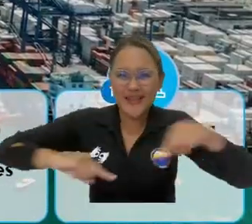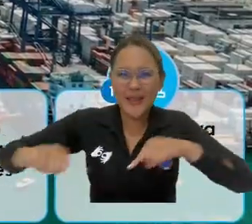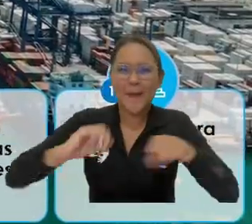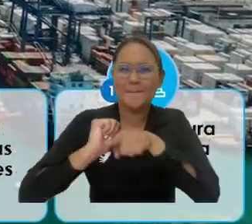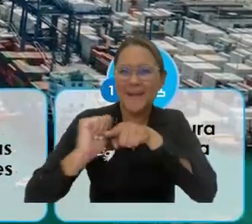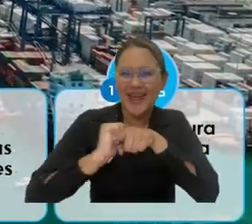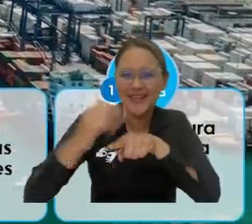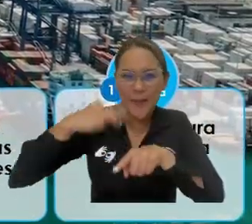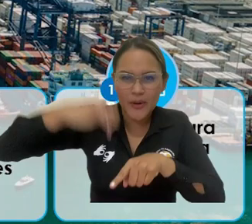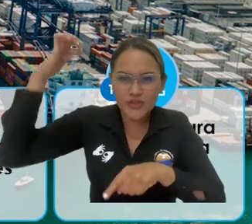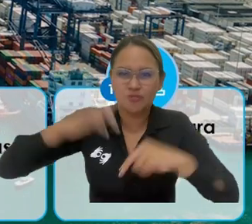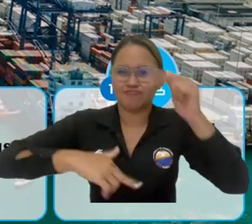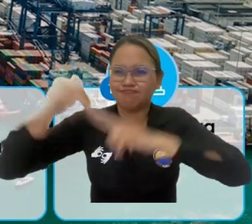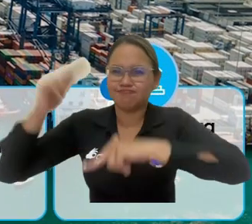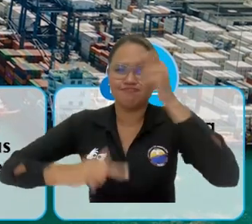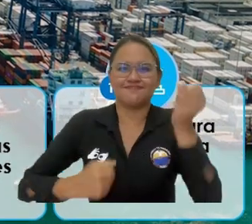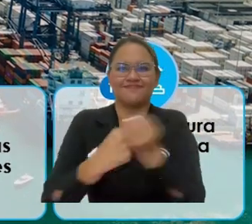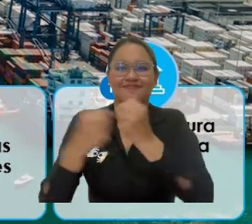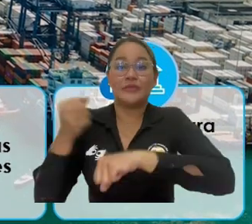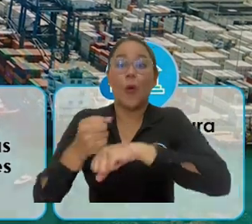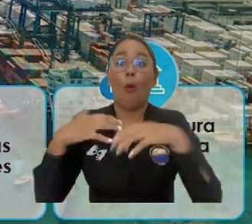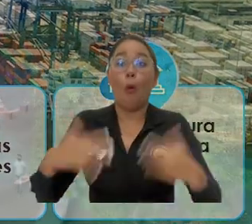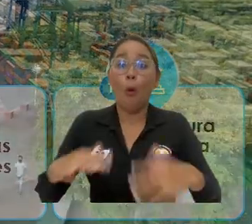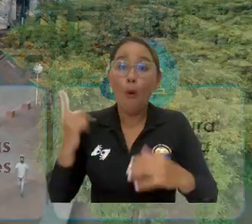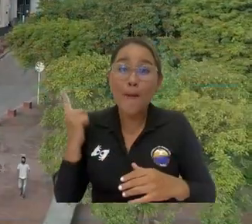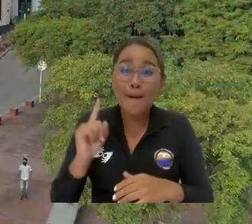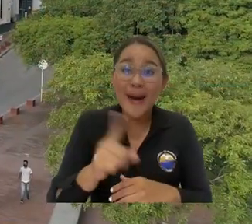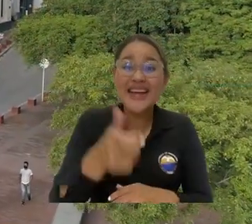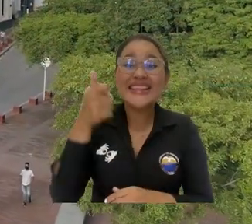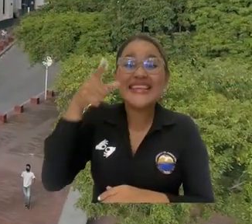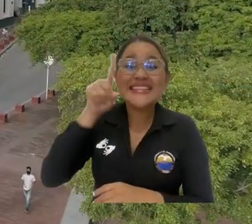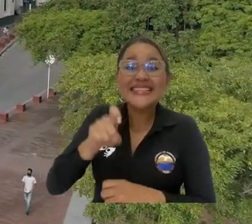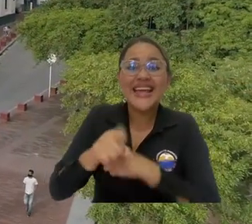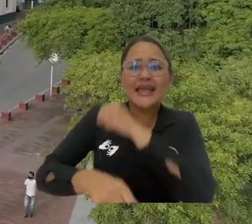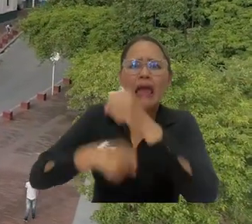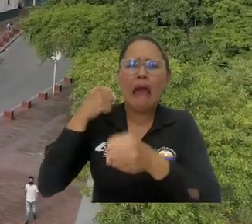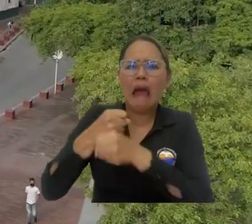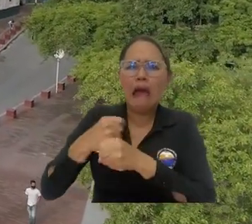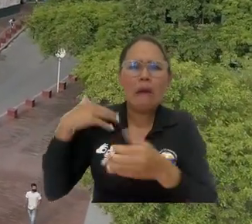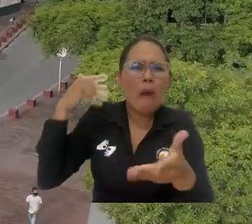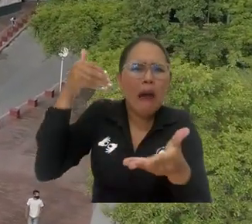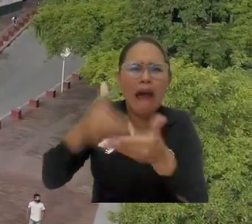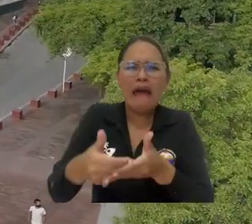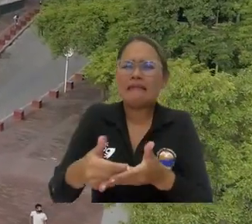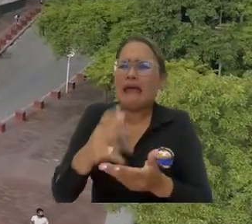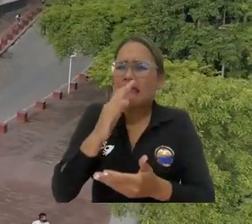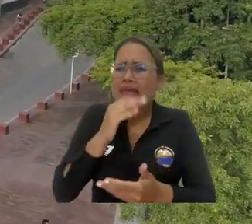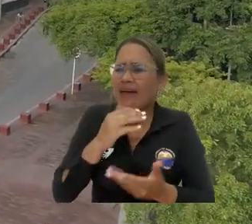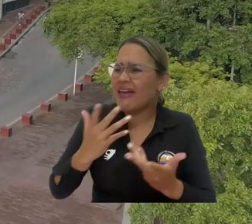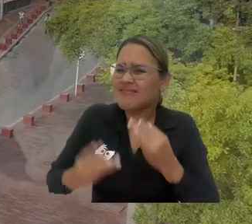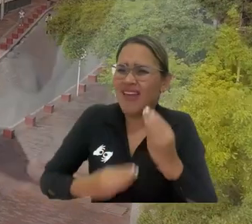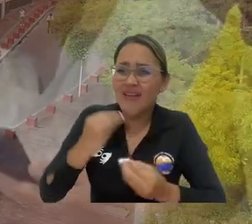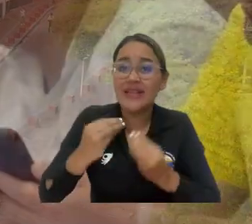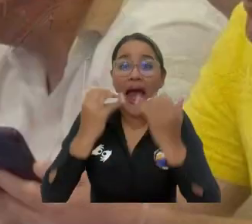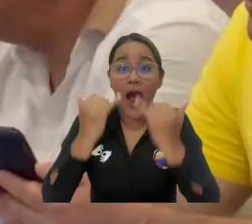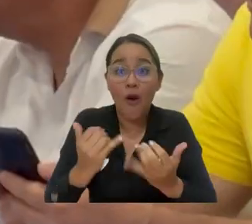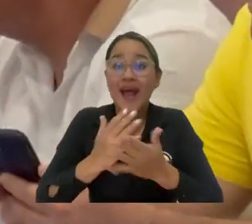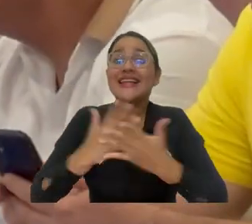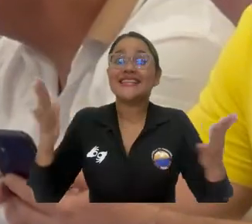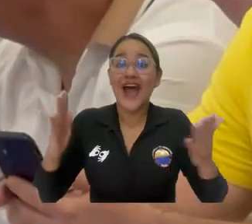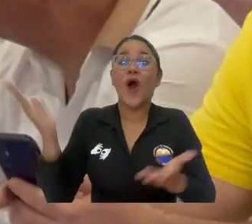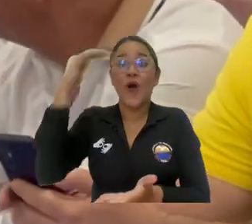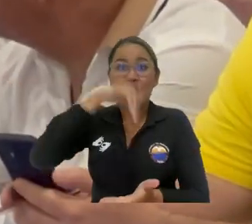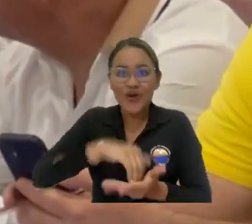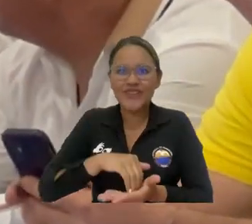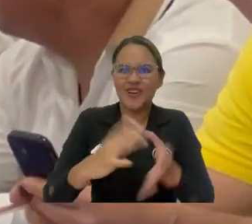administrativa, prácticas profesionales y la infraestructura colaborativa. Luego de 16 años, la Alcaldía del Distrito de Santa Marta vuelve a ver